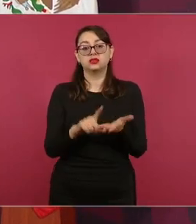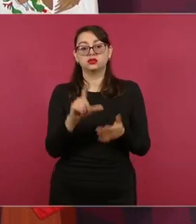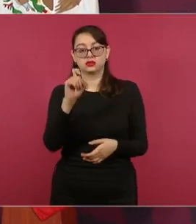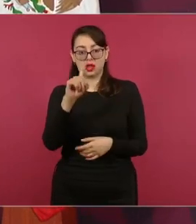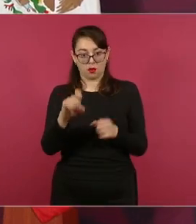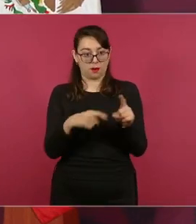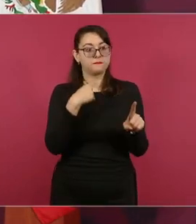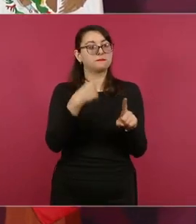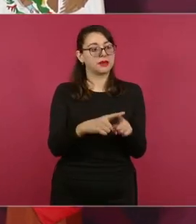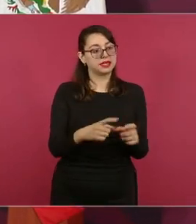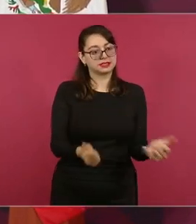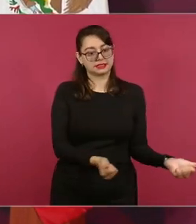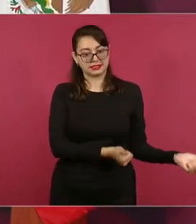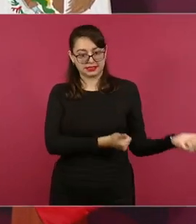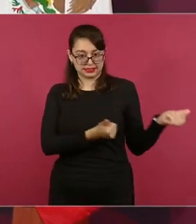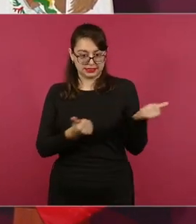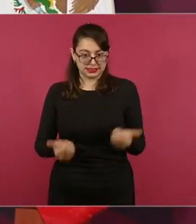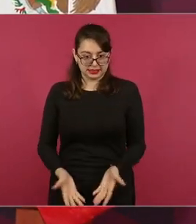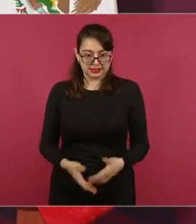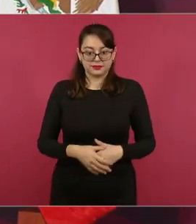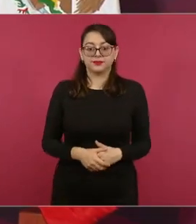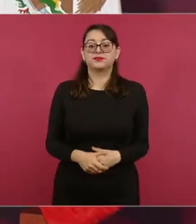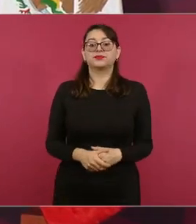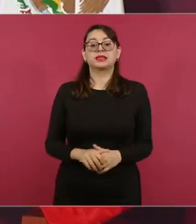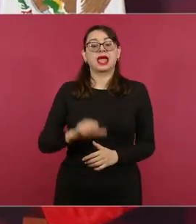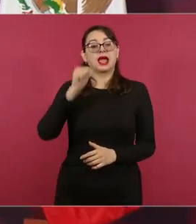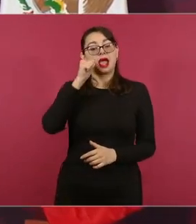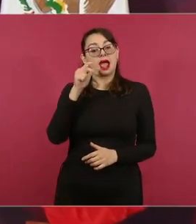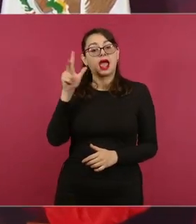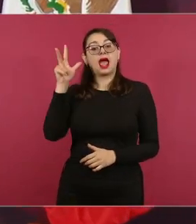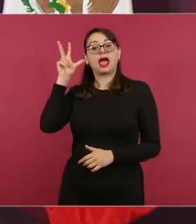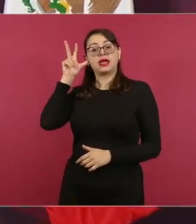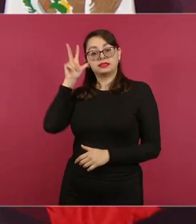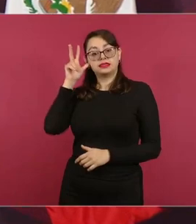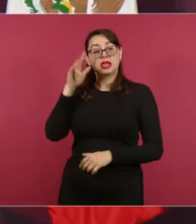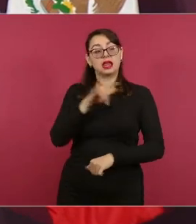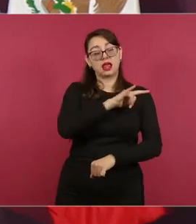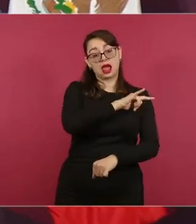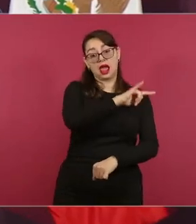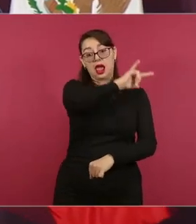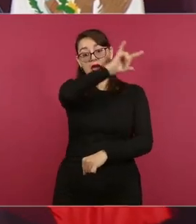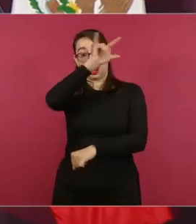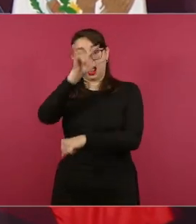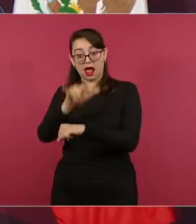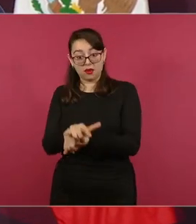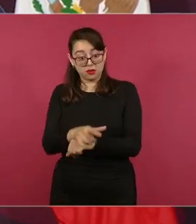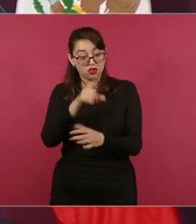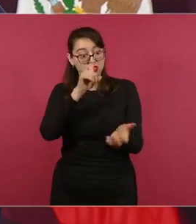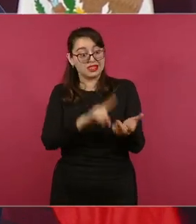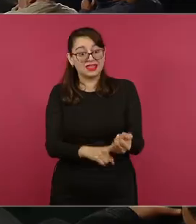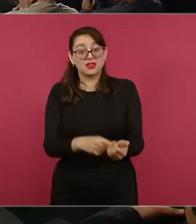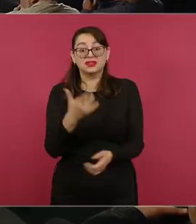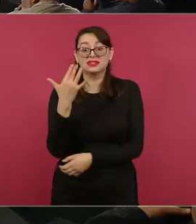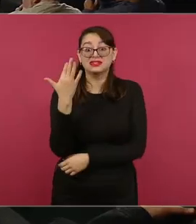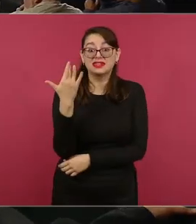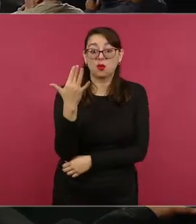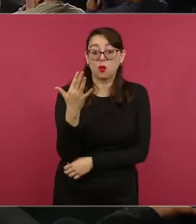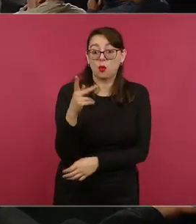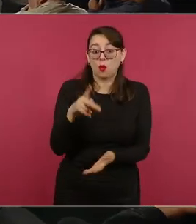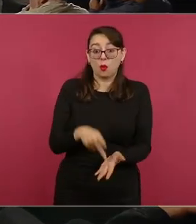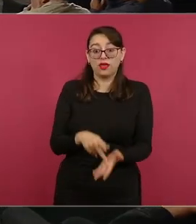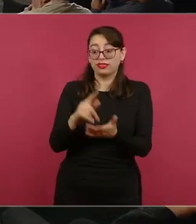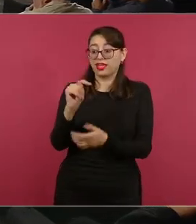se recibió un avión que traía 50 toneladas de una asociación civil, nos